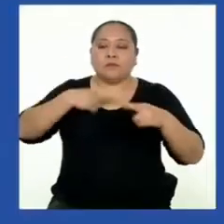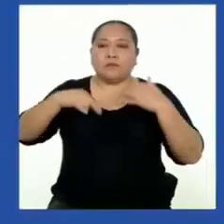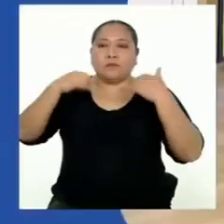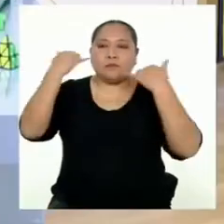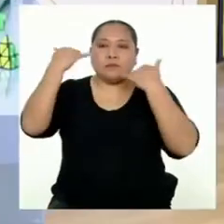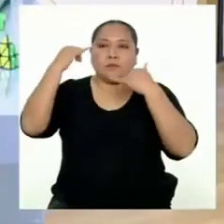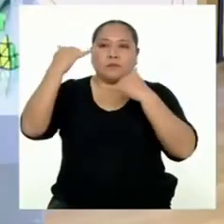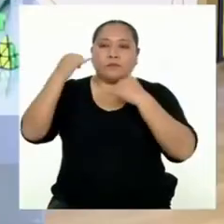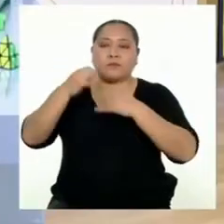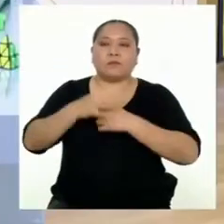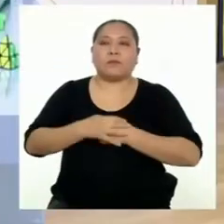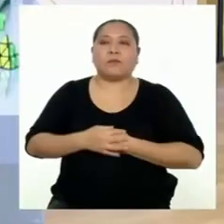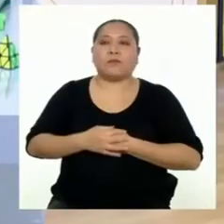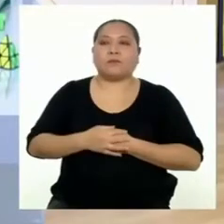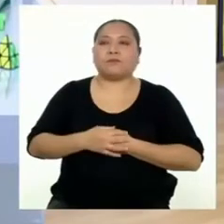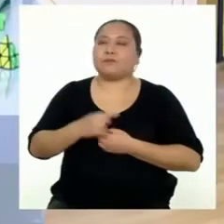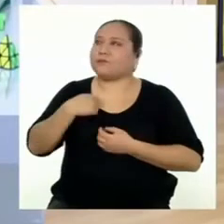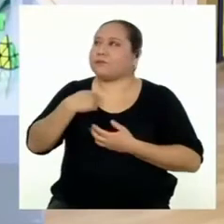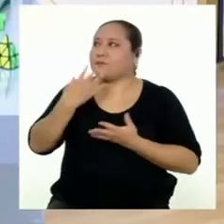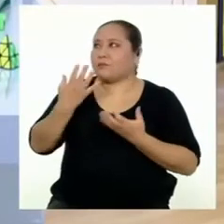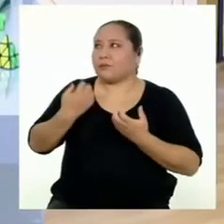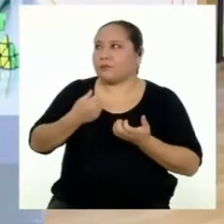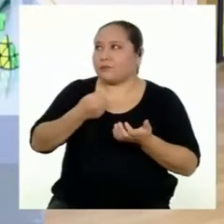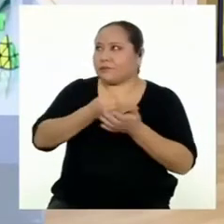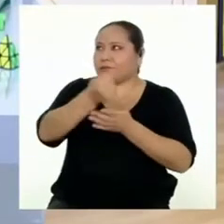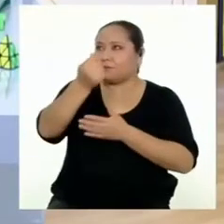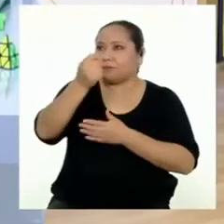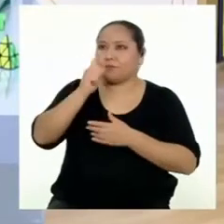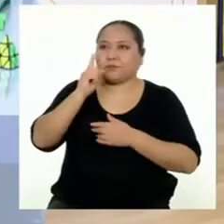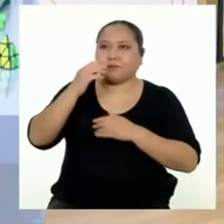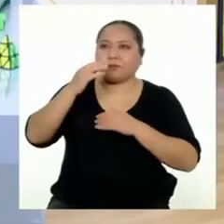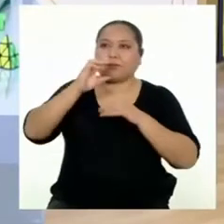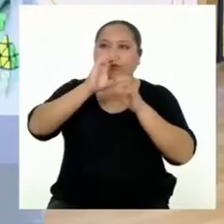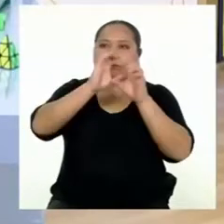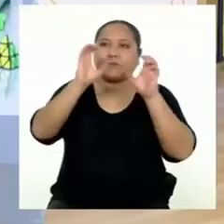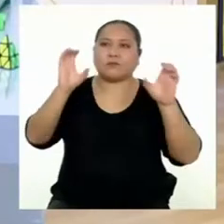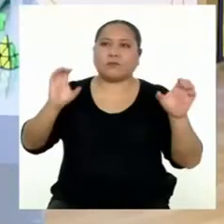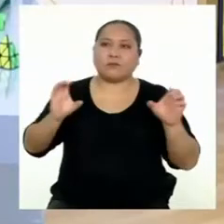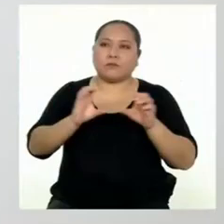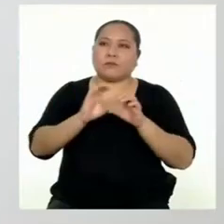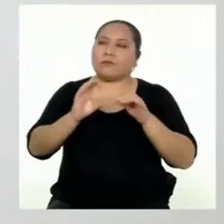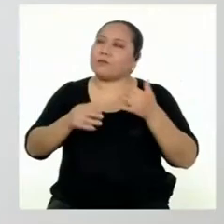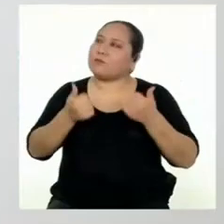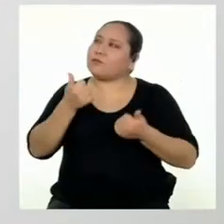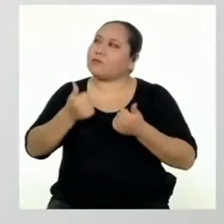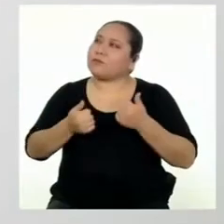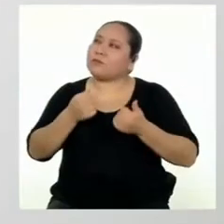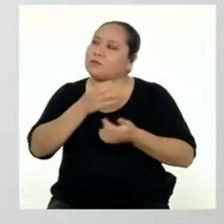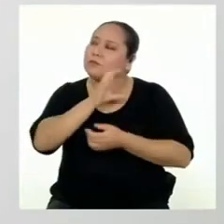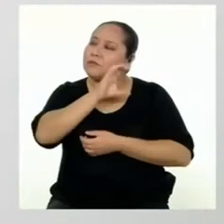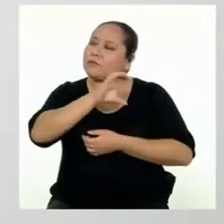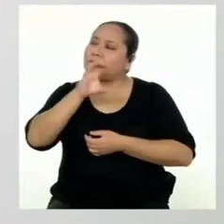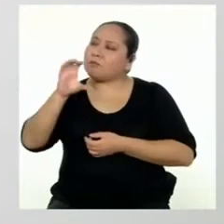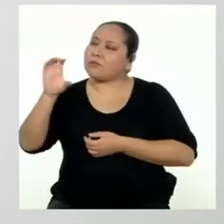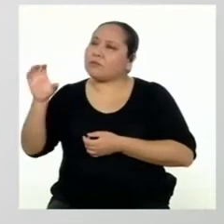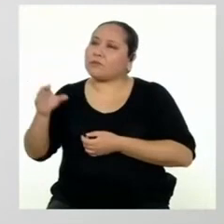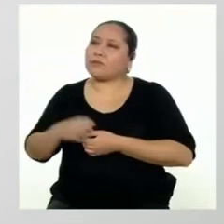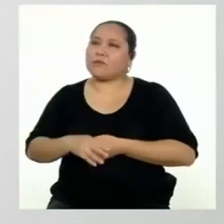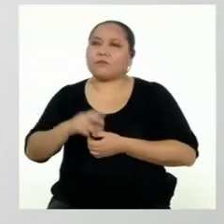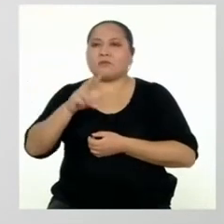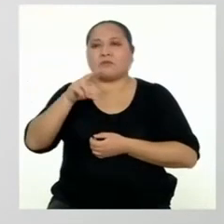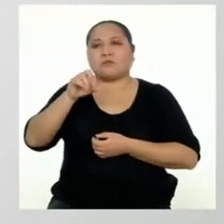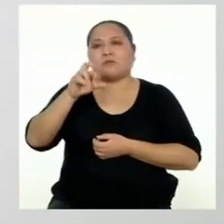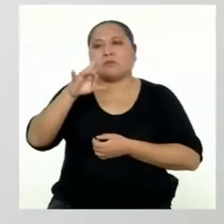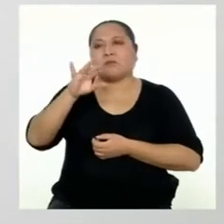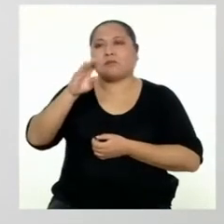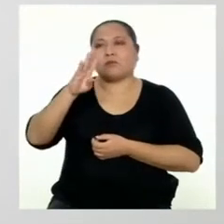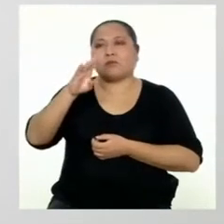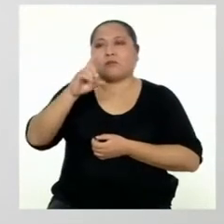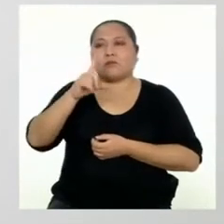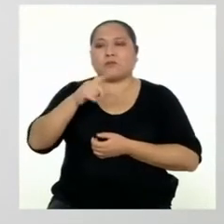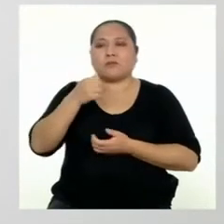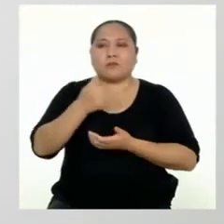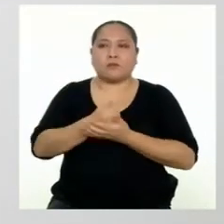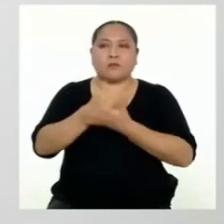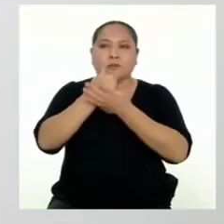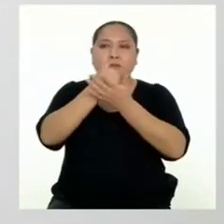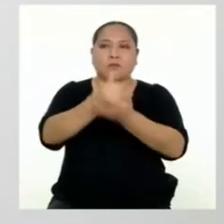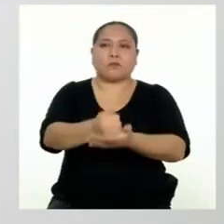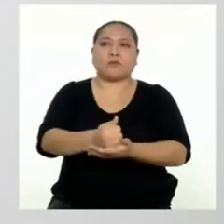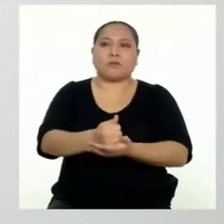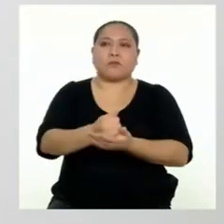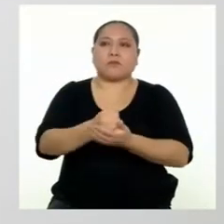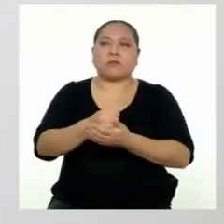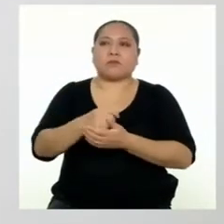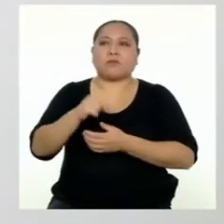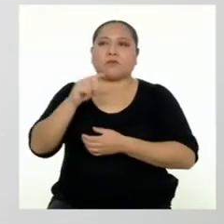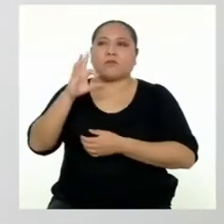Y si quiero comprar una computadora, ¿a qué tipo de gasto corresponde? Podría ser un gasto variable que contribuye al